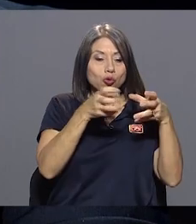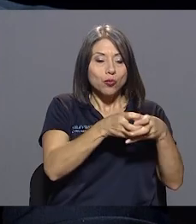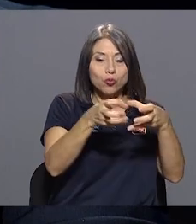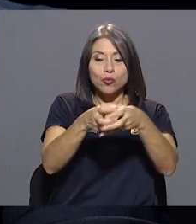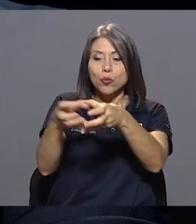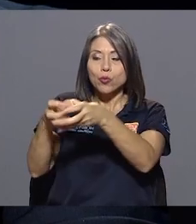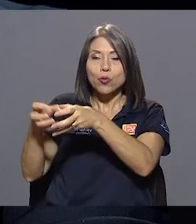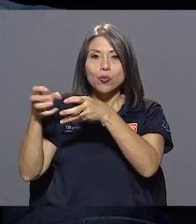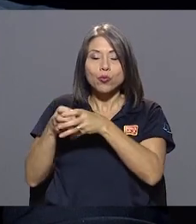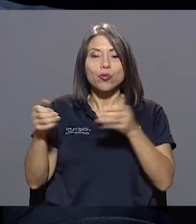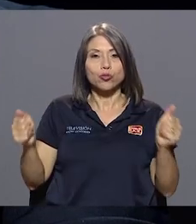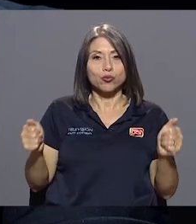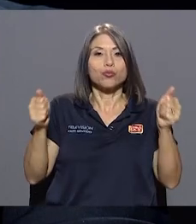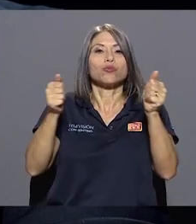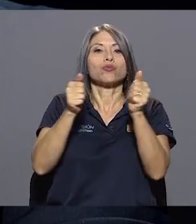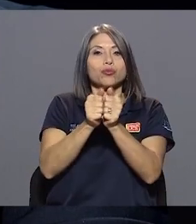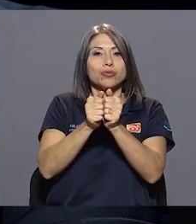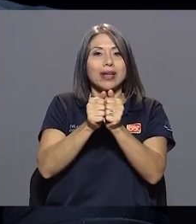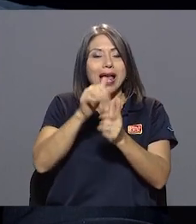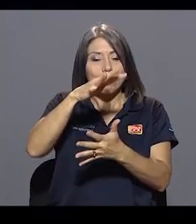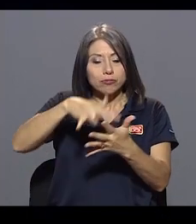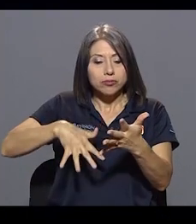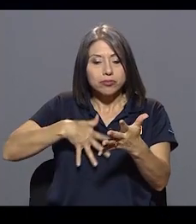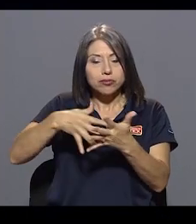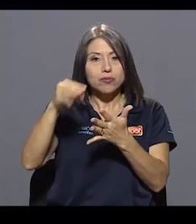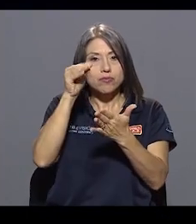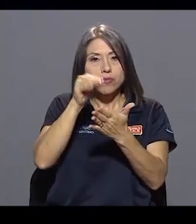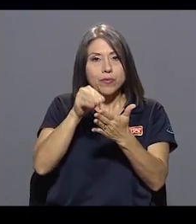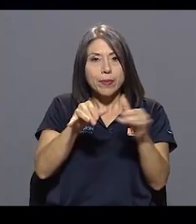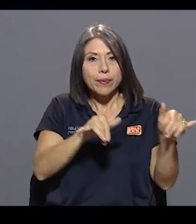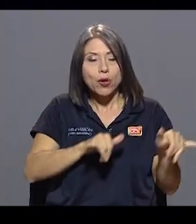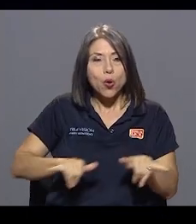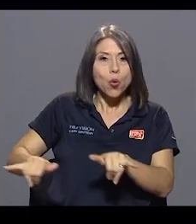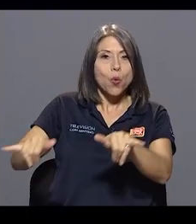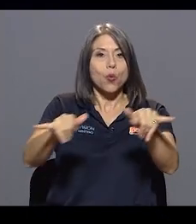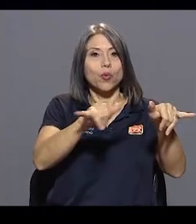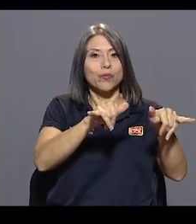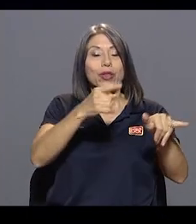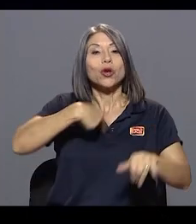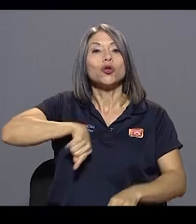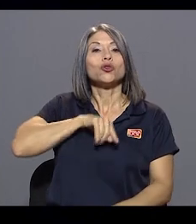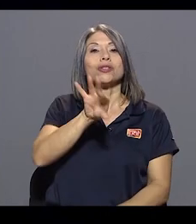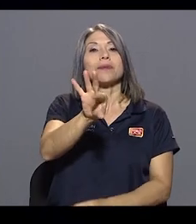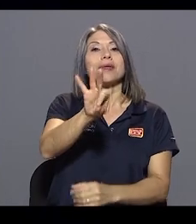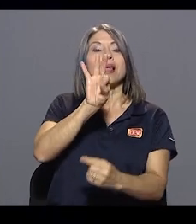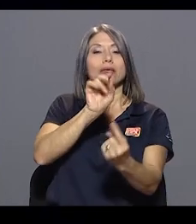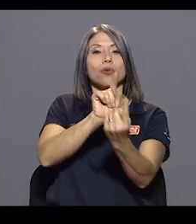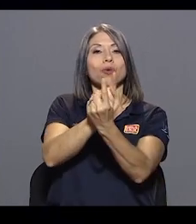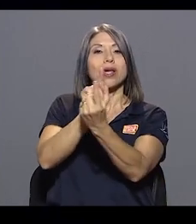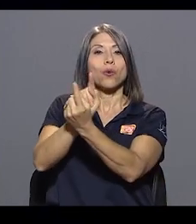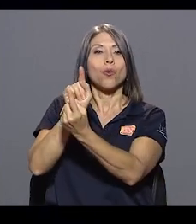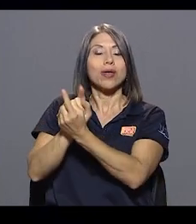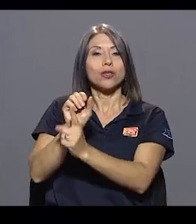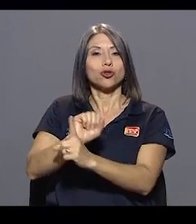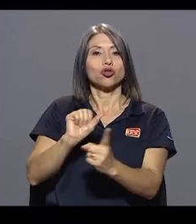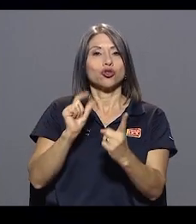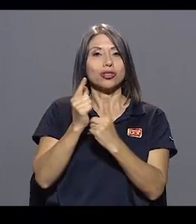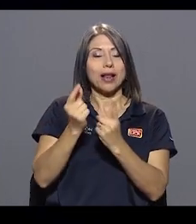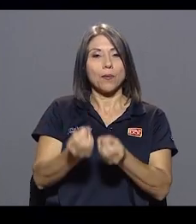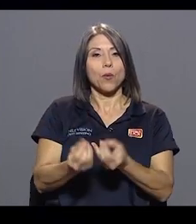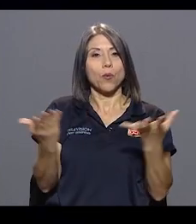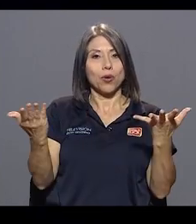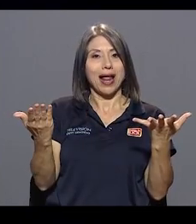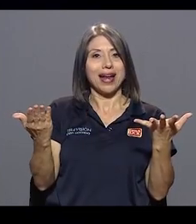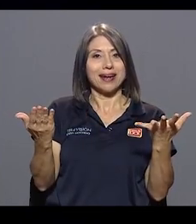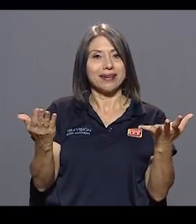a construir una agenda común, y en esa línea estamos invitando a un encuentro social popular en el marco de